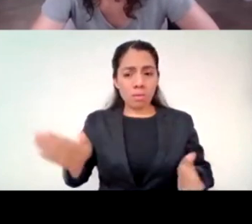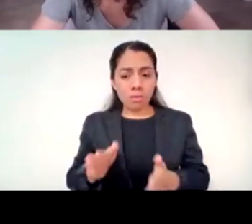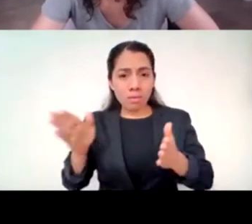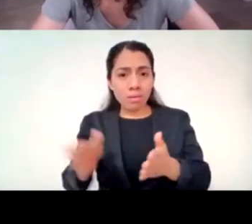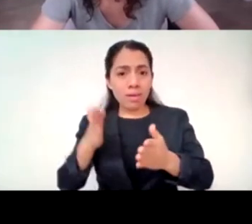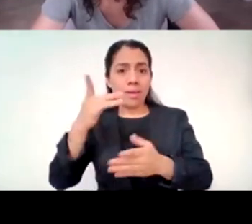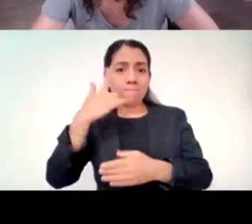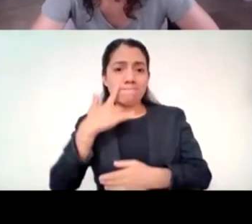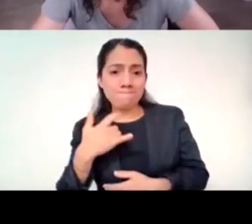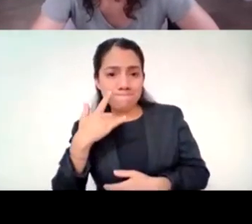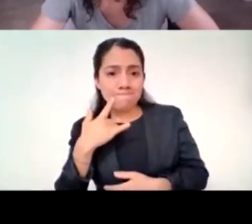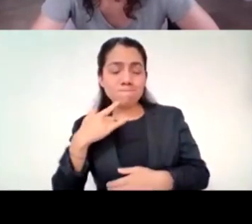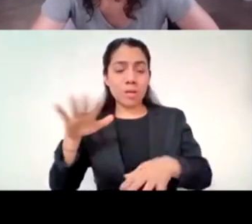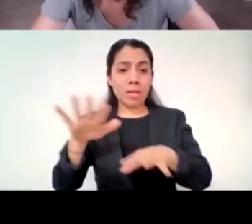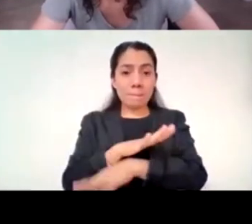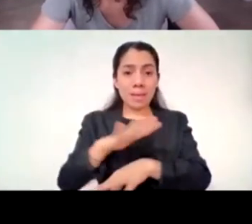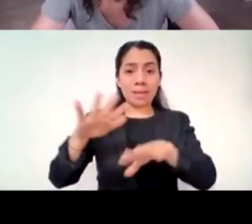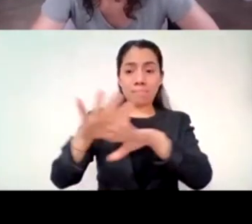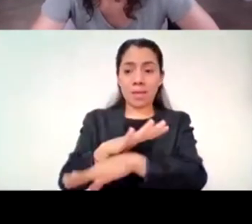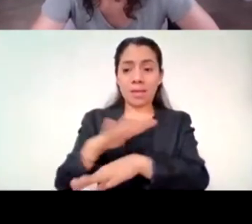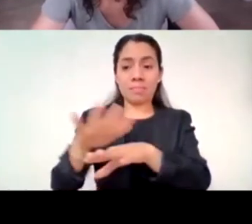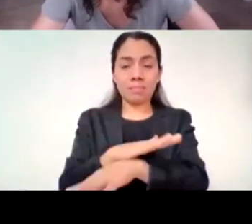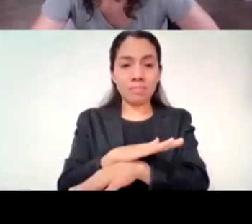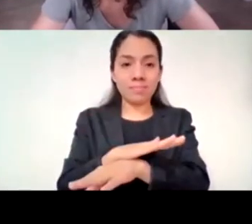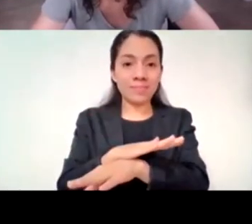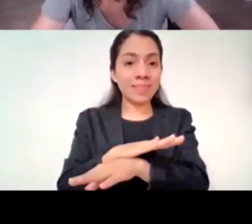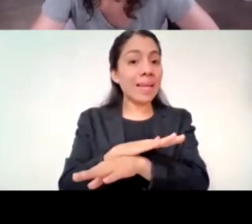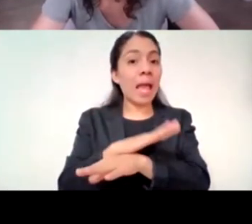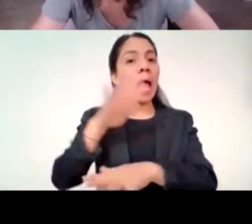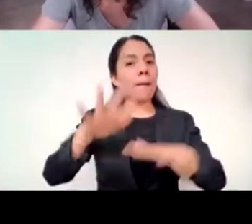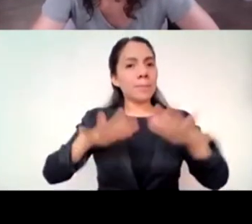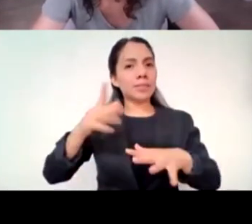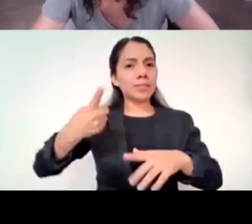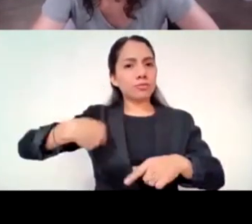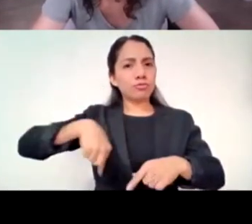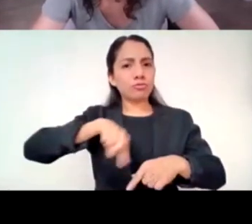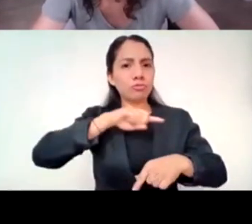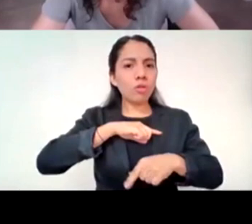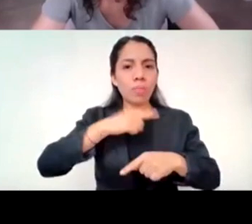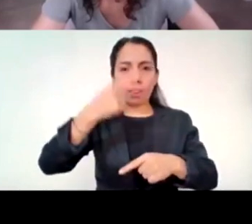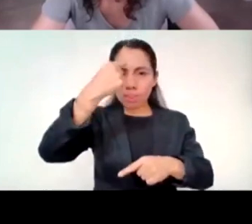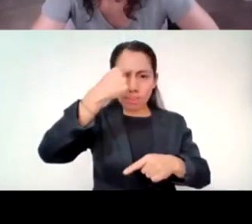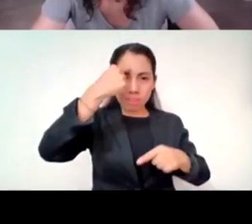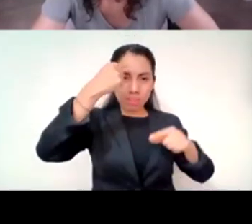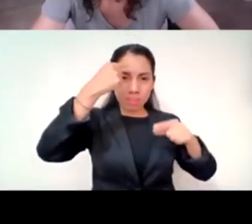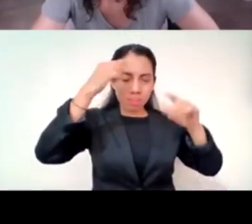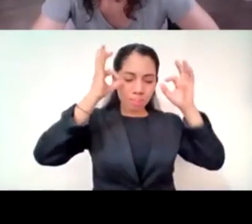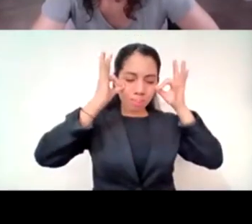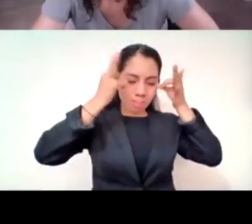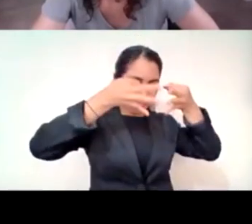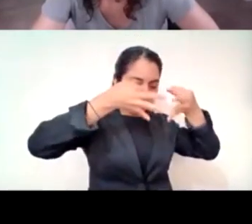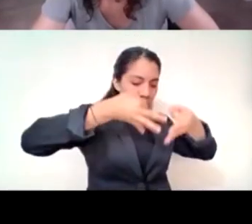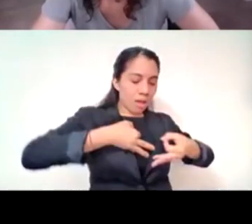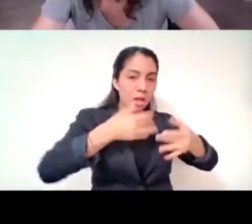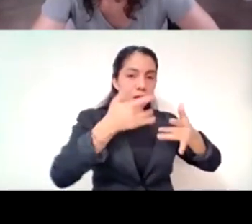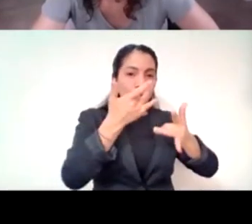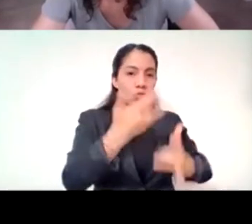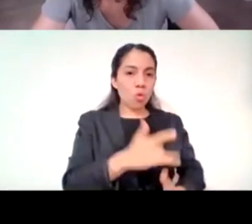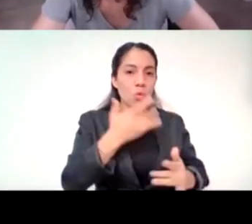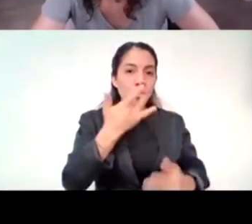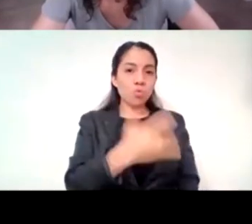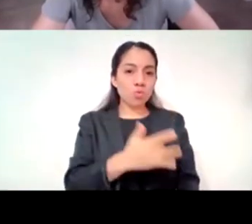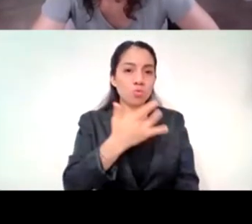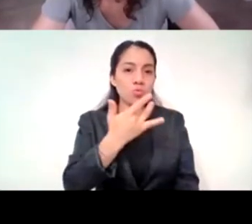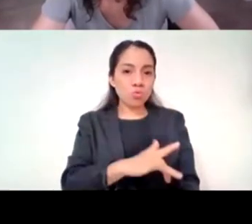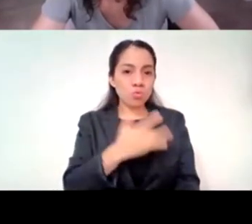Este vacío que tengo que conectarme con lo que perdí, y con lo que perdí involuntariamente, porque la vida me lo